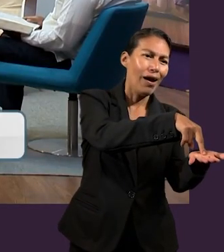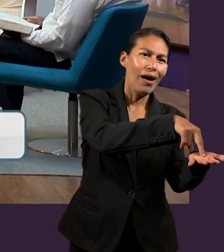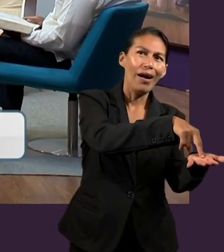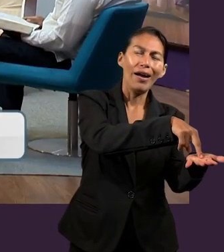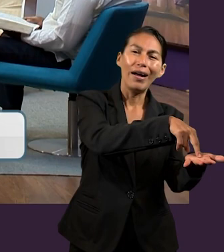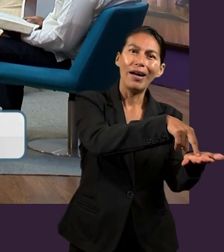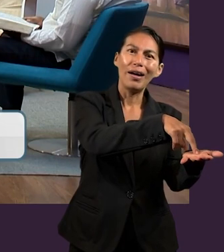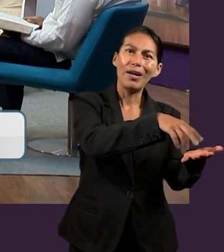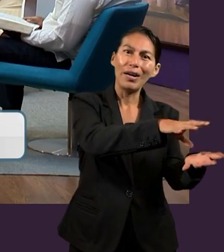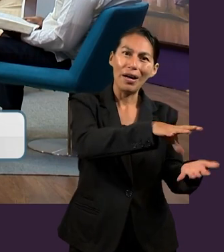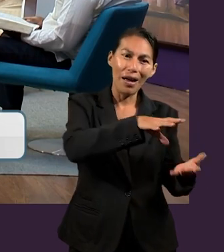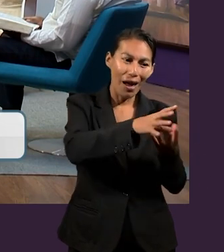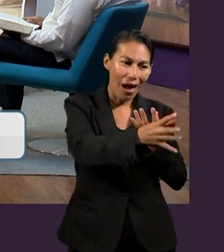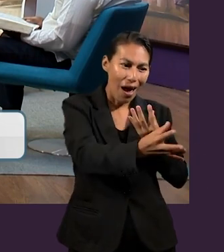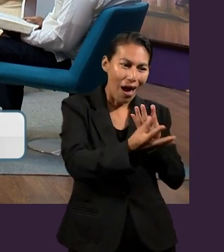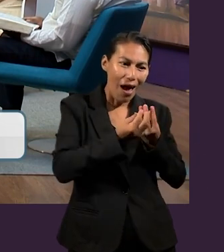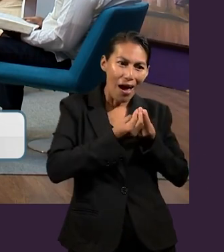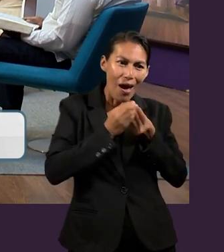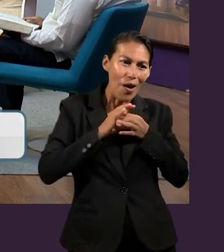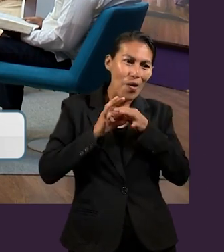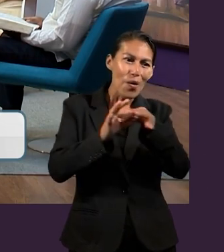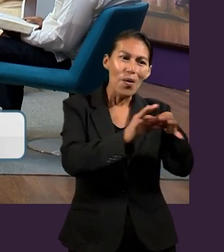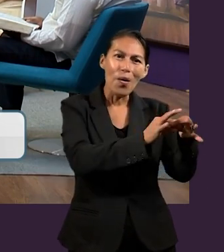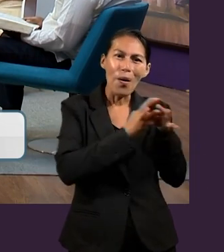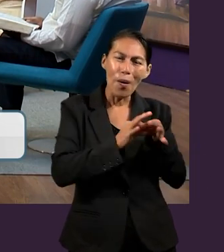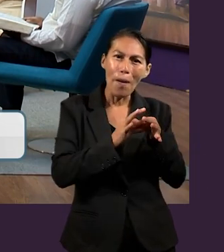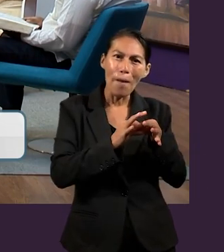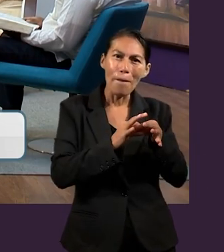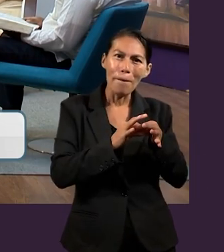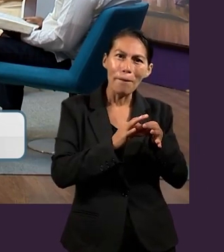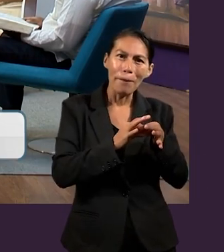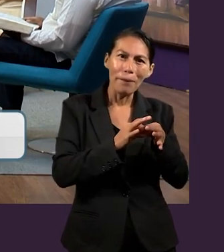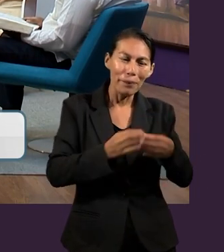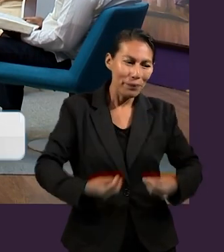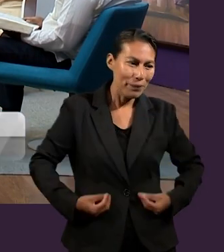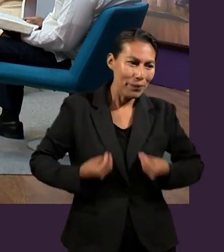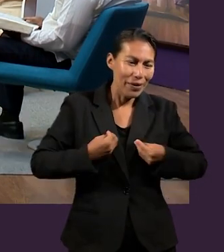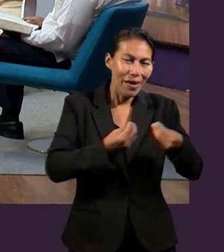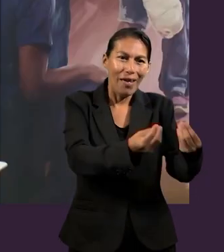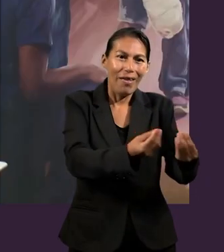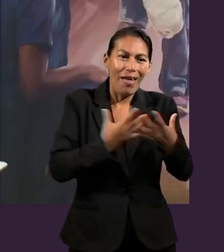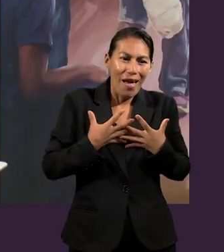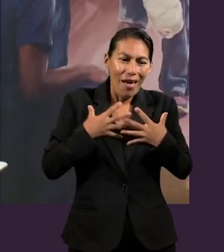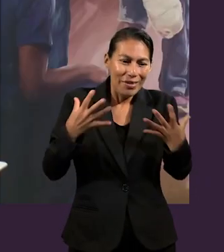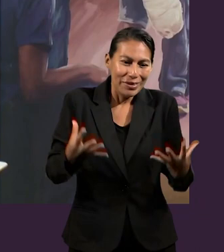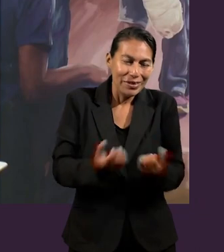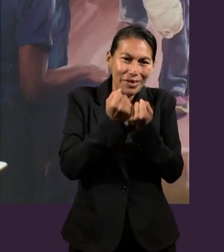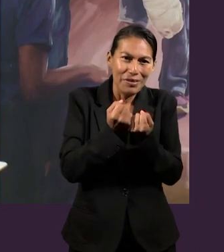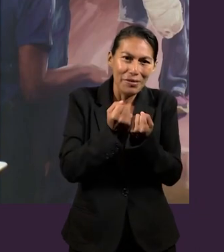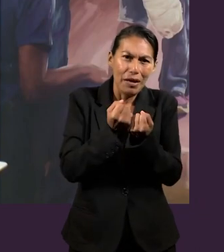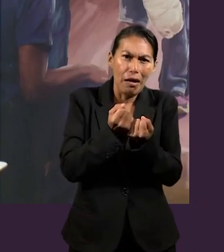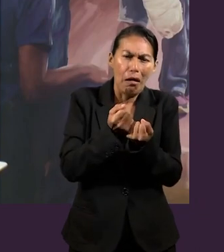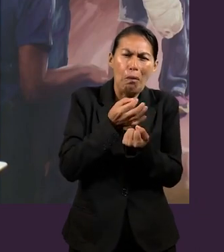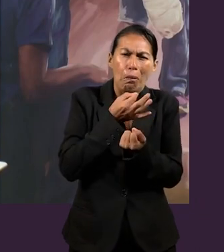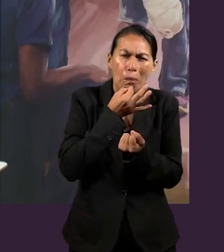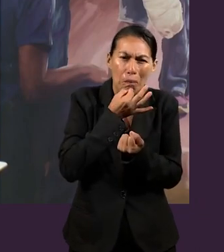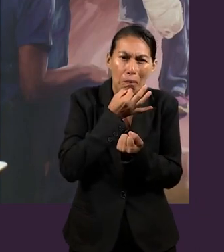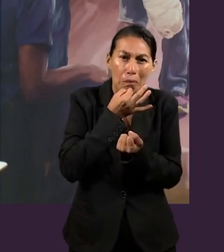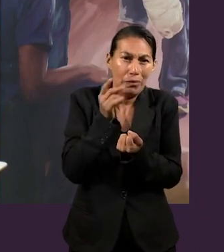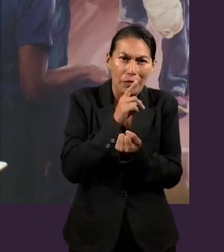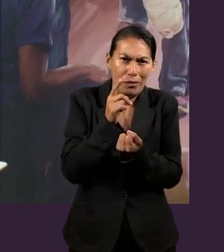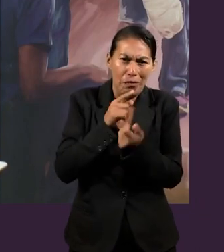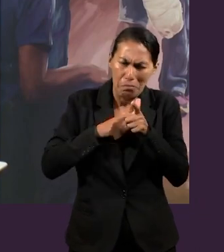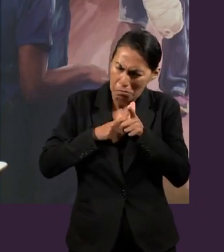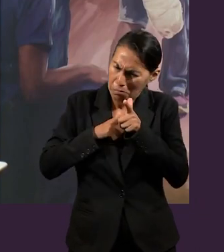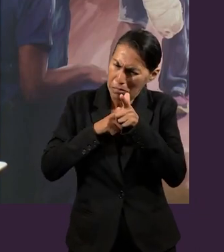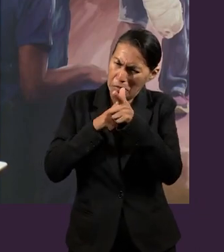Dios nos salva, ¿no? Y algo que mencionaba aquí es que la gracia de Dios no es algo momentáneo, es algo permanente.